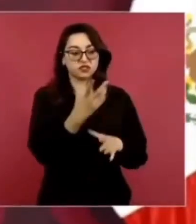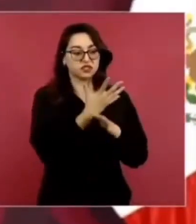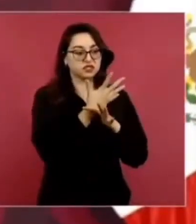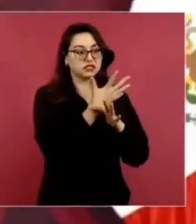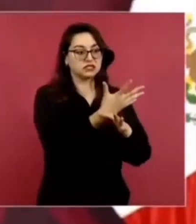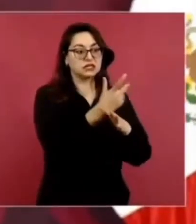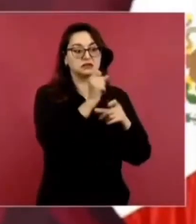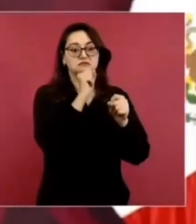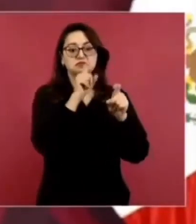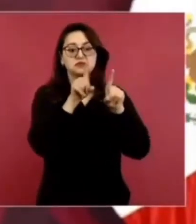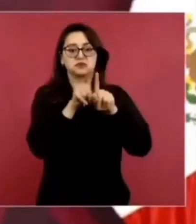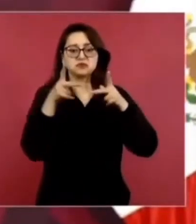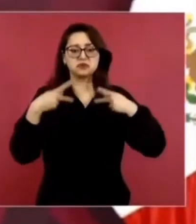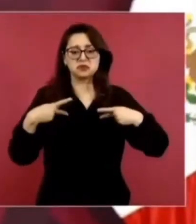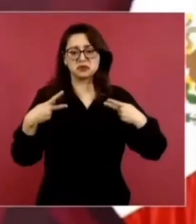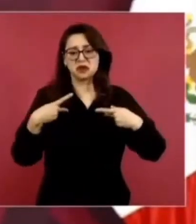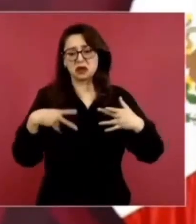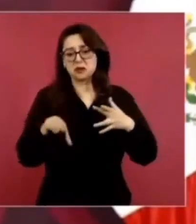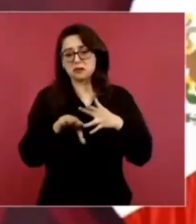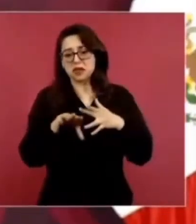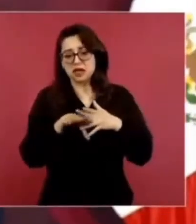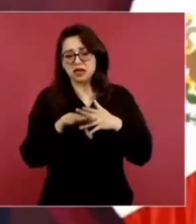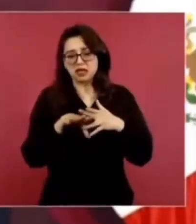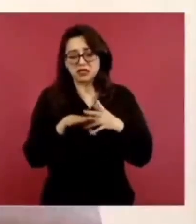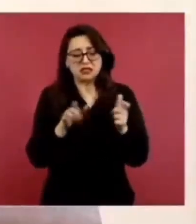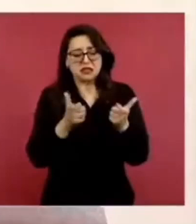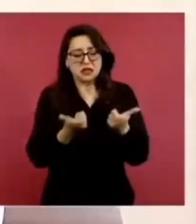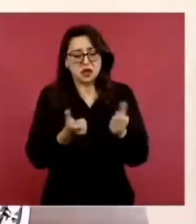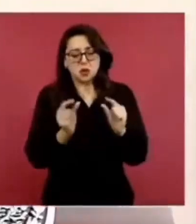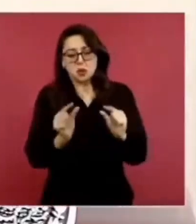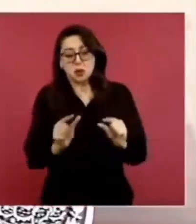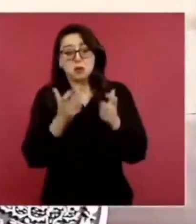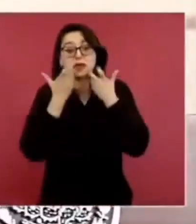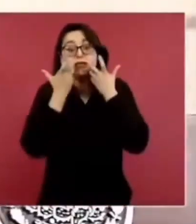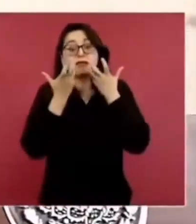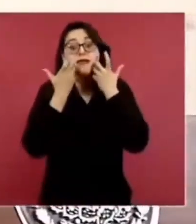porque son muchos,